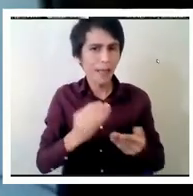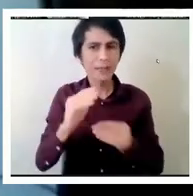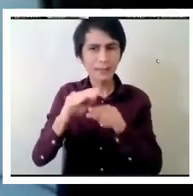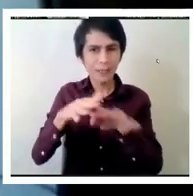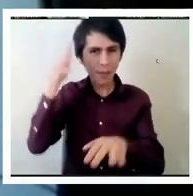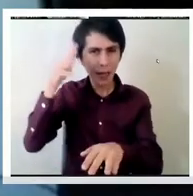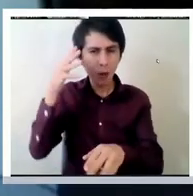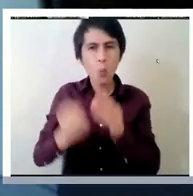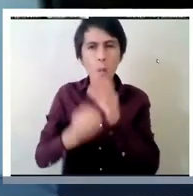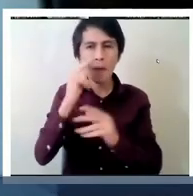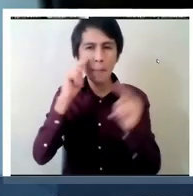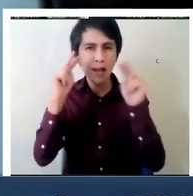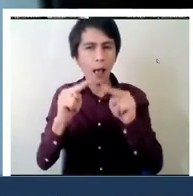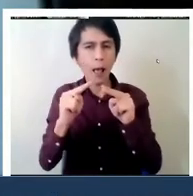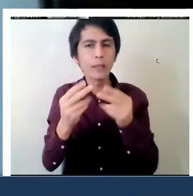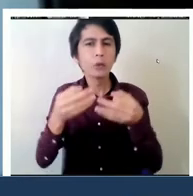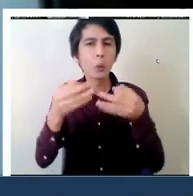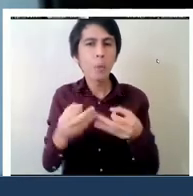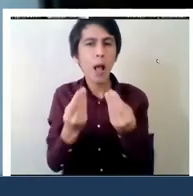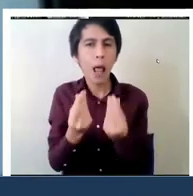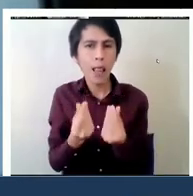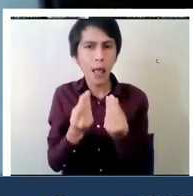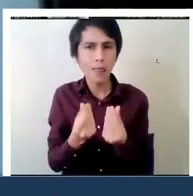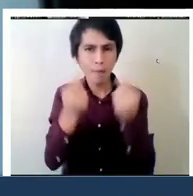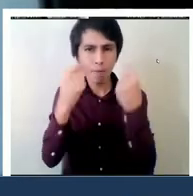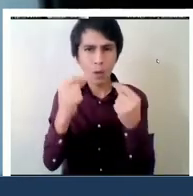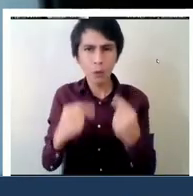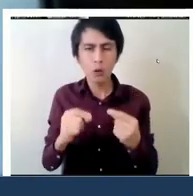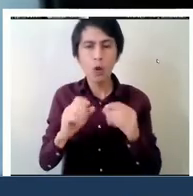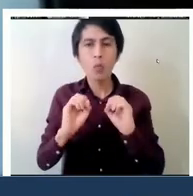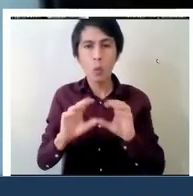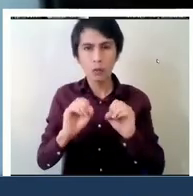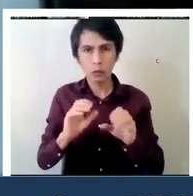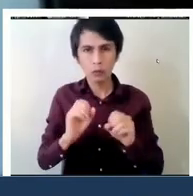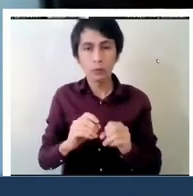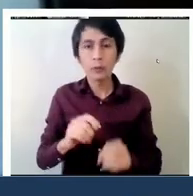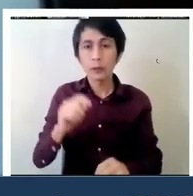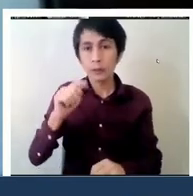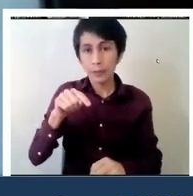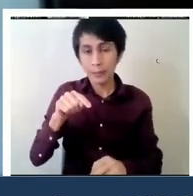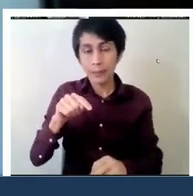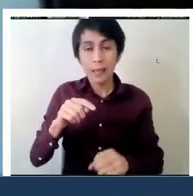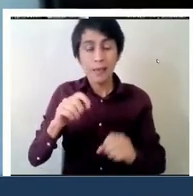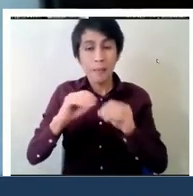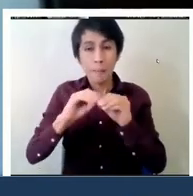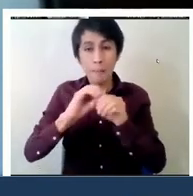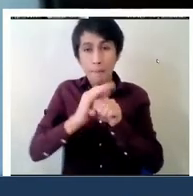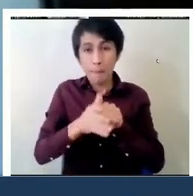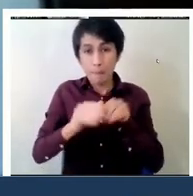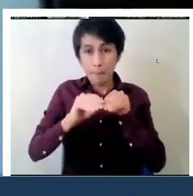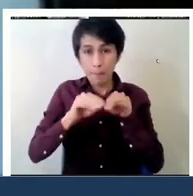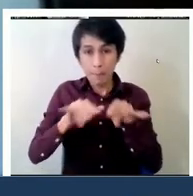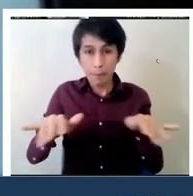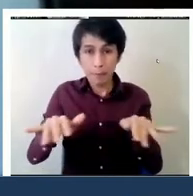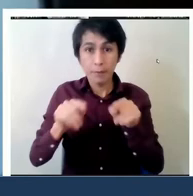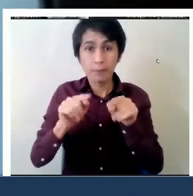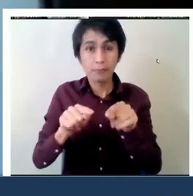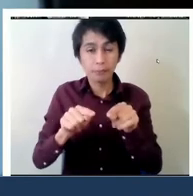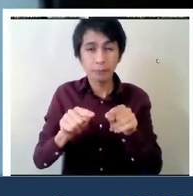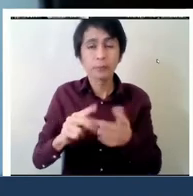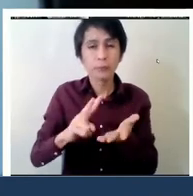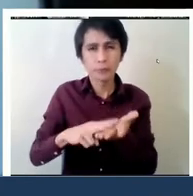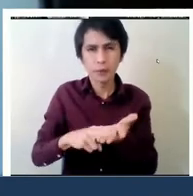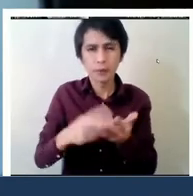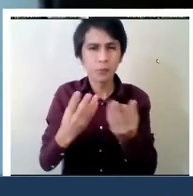Seguramiento de la Calidad y Evaluación de Educación. Sin duda, la pandemia ha creado muchas disrupciones en el